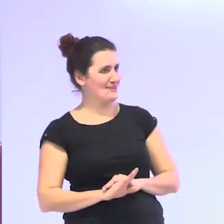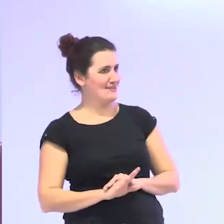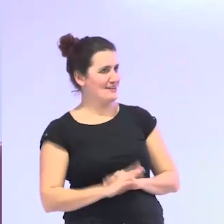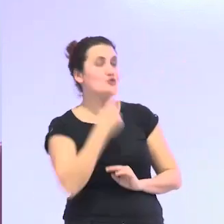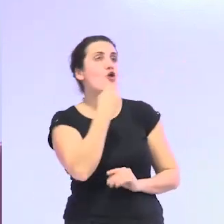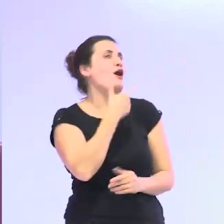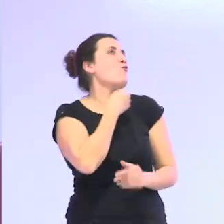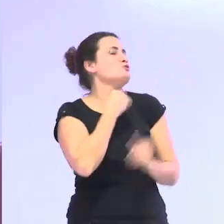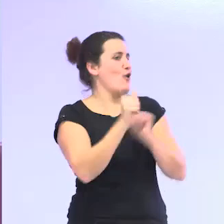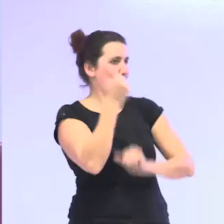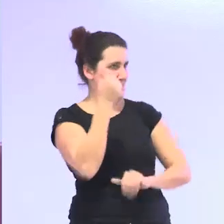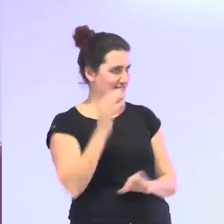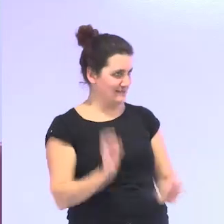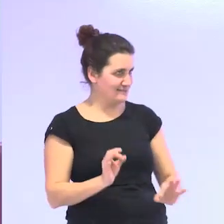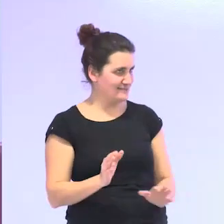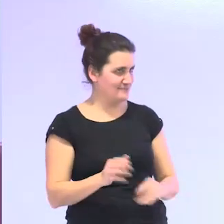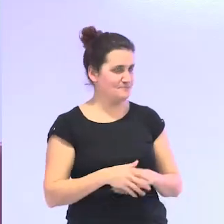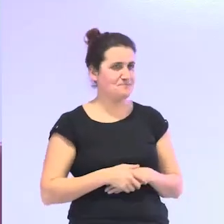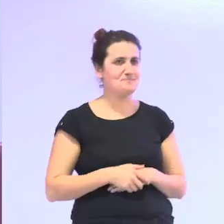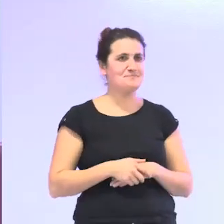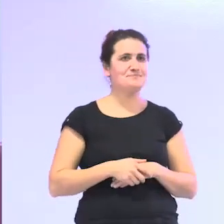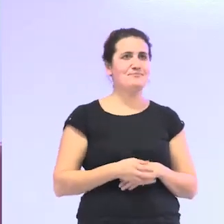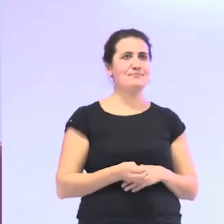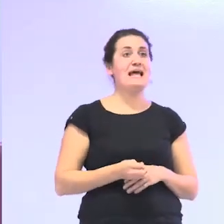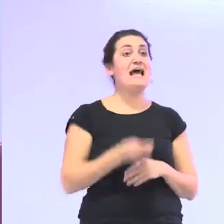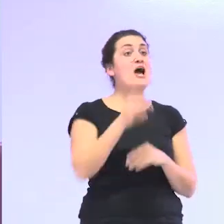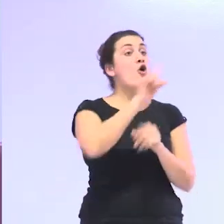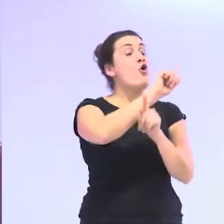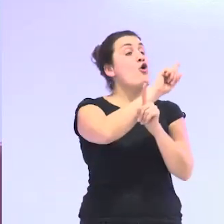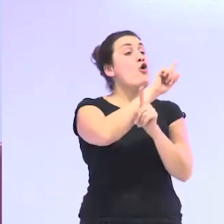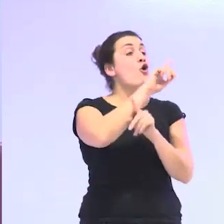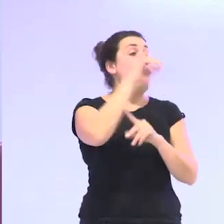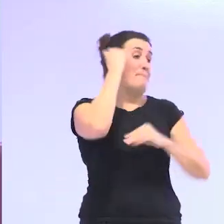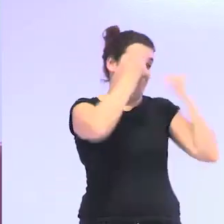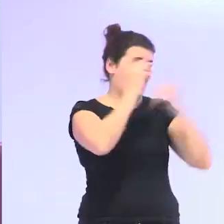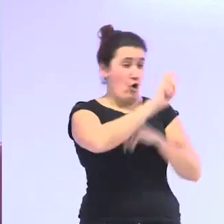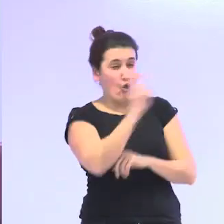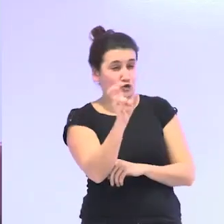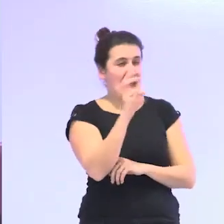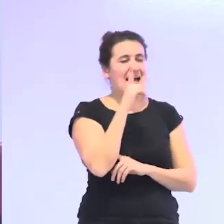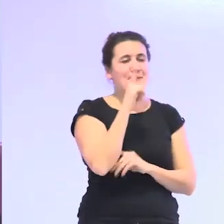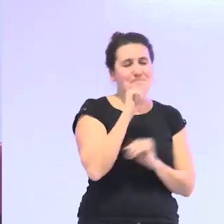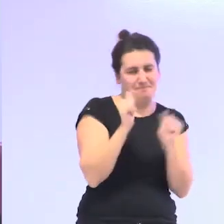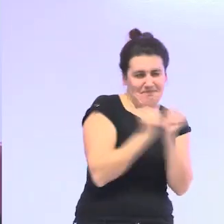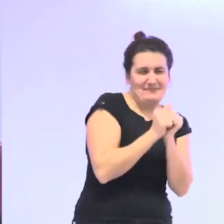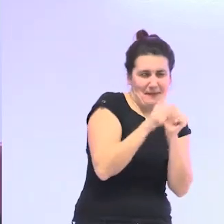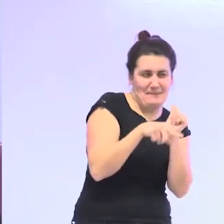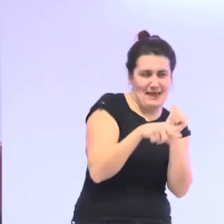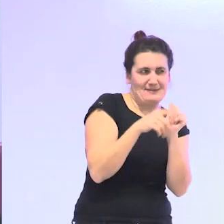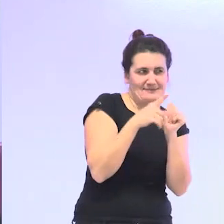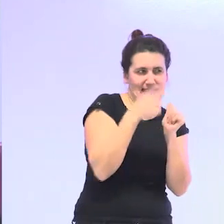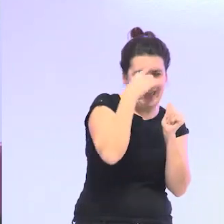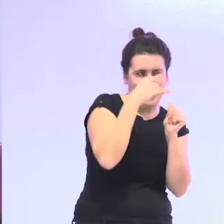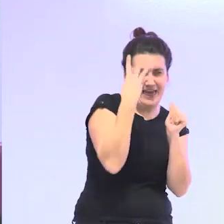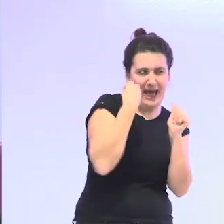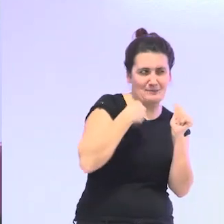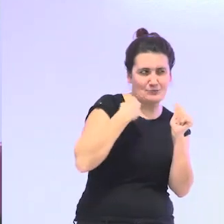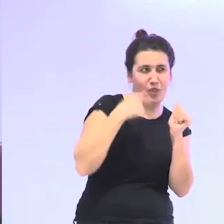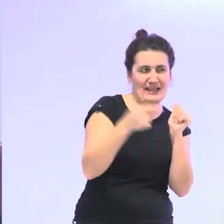parece que al final es lo que más nos gusta y otra cuestión importante que está muy pegada a esta idea